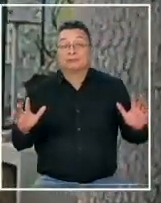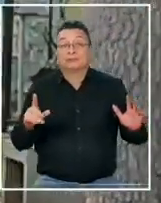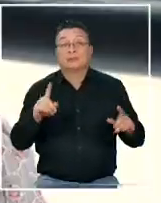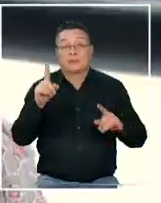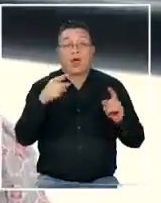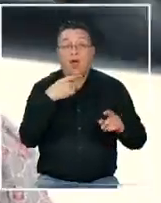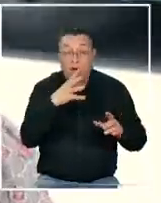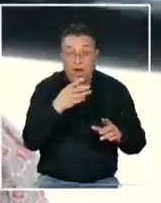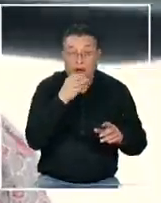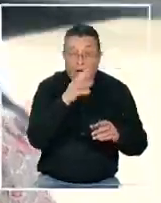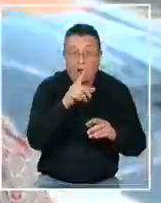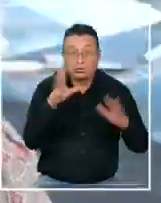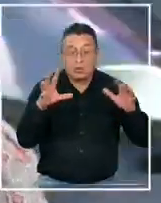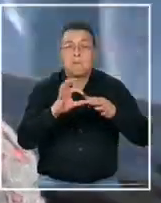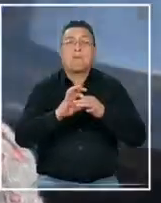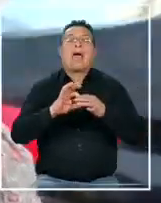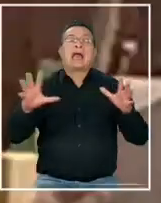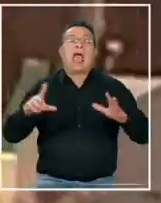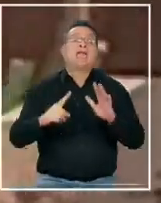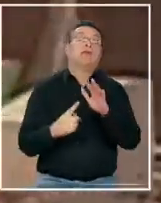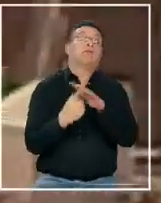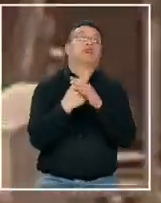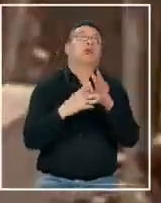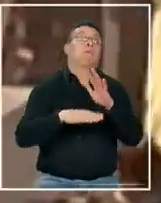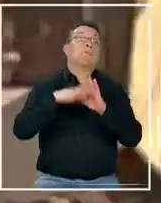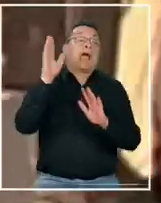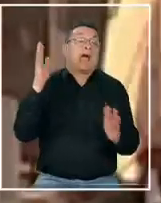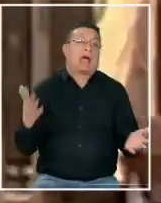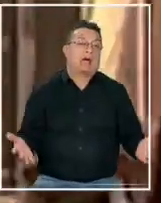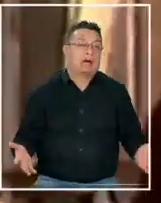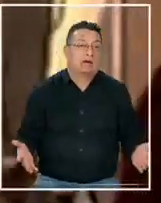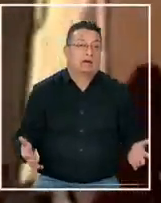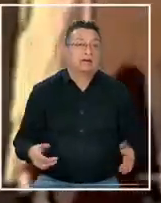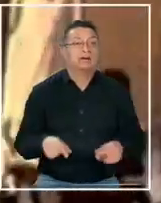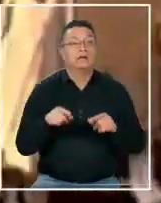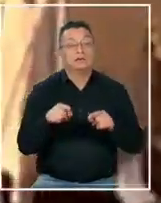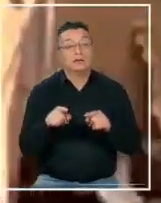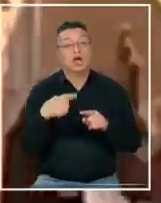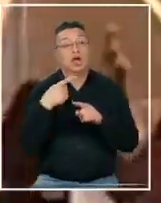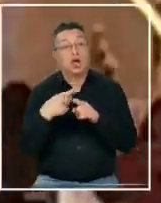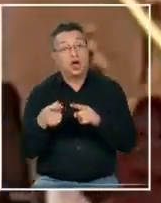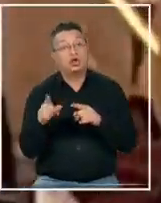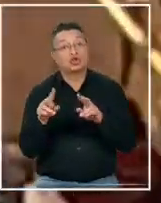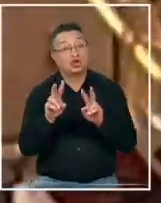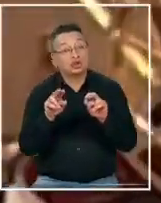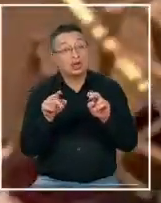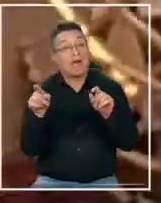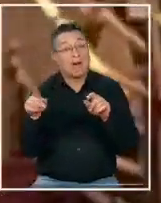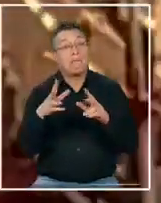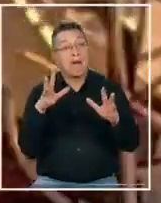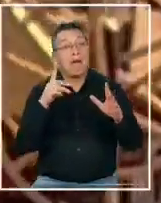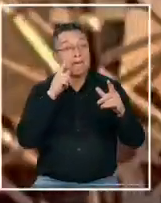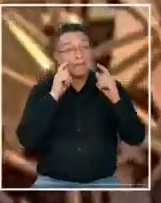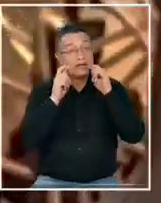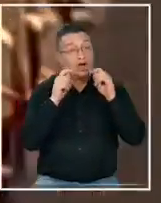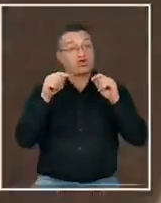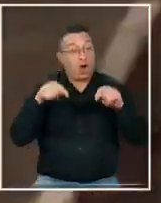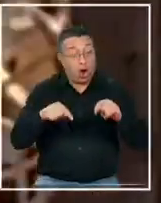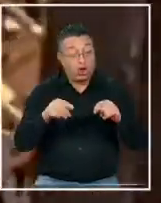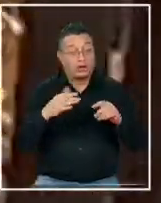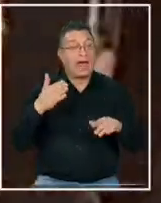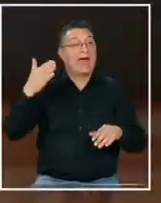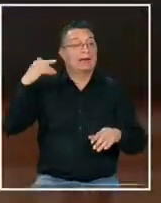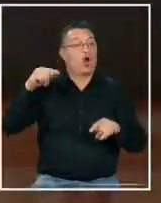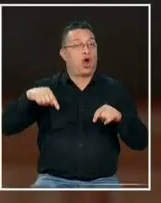empiezan a sacar esto y agravan más la situación? Tiene incluso una connotación aún más peligrosa hoy día que ayer.